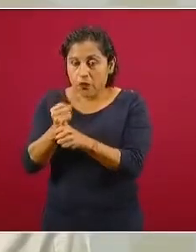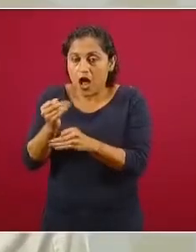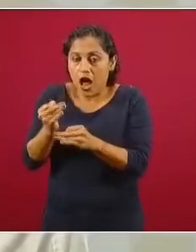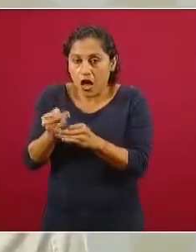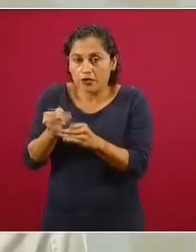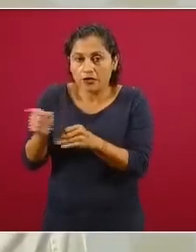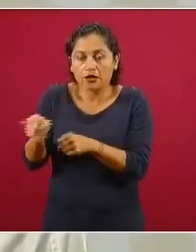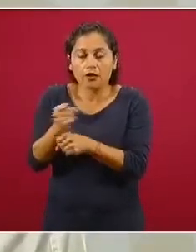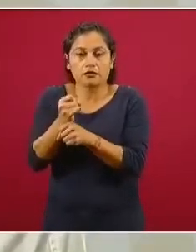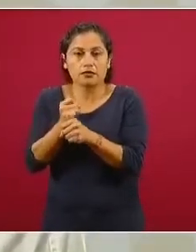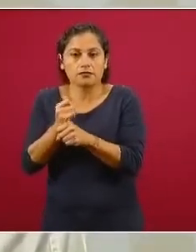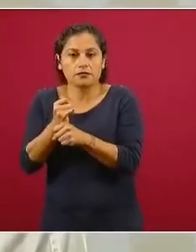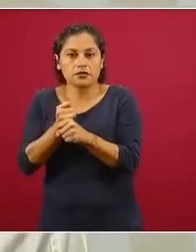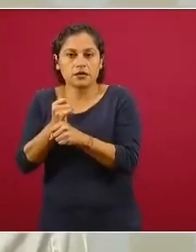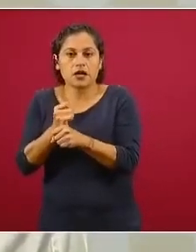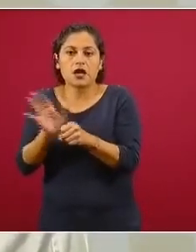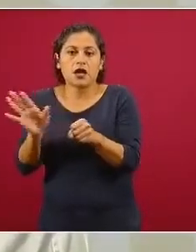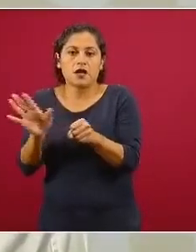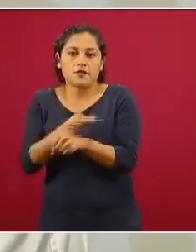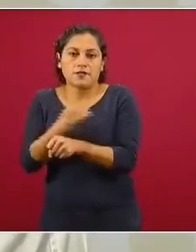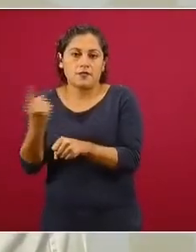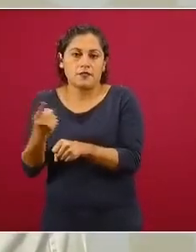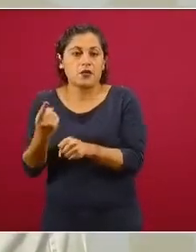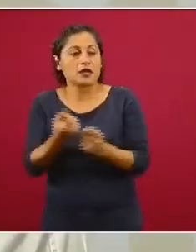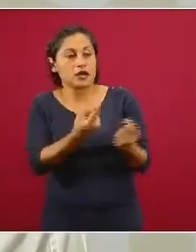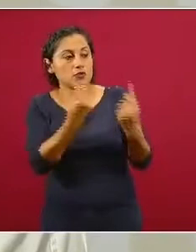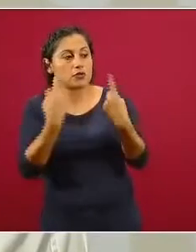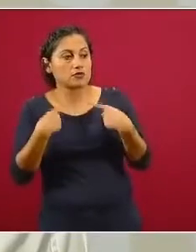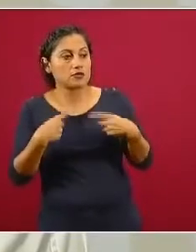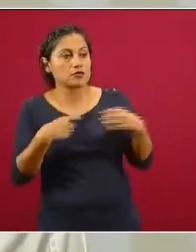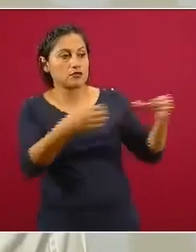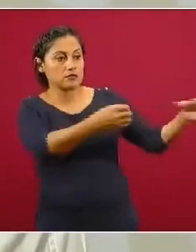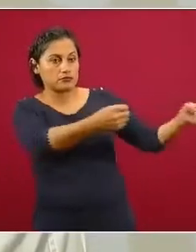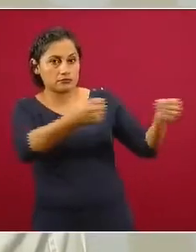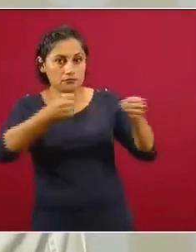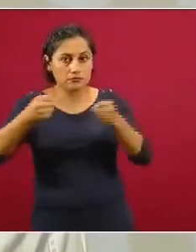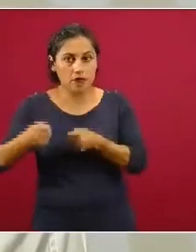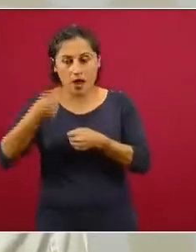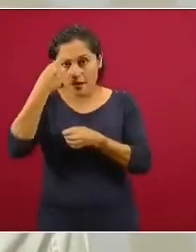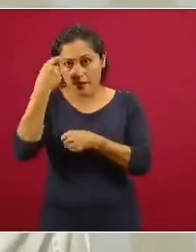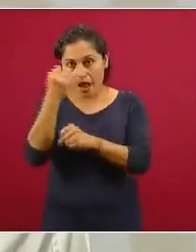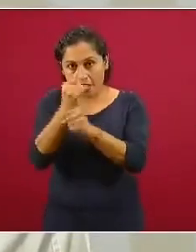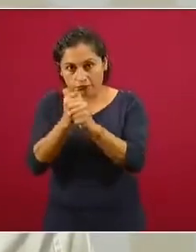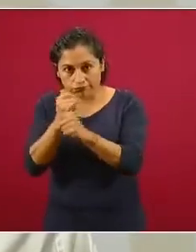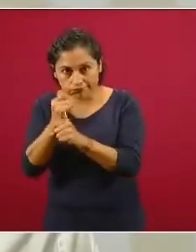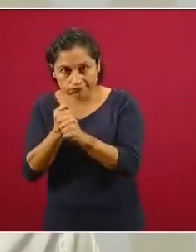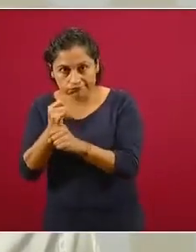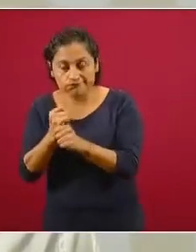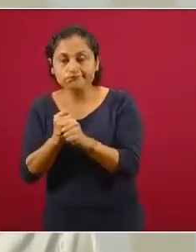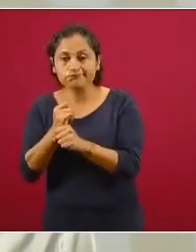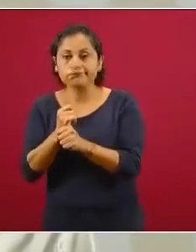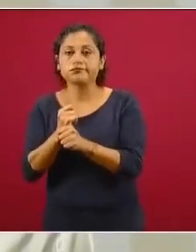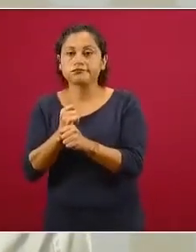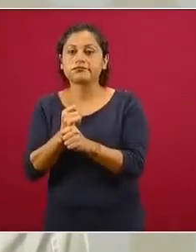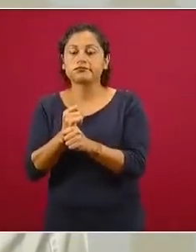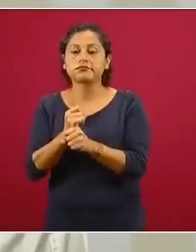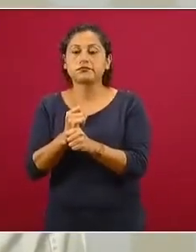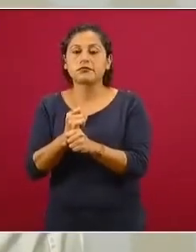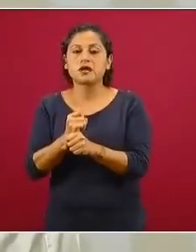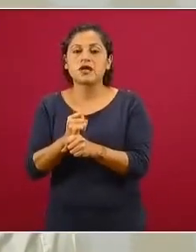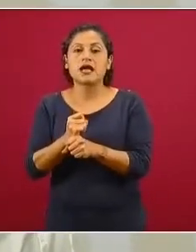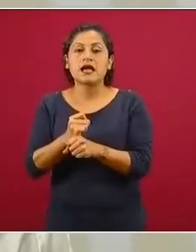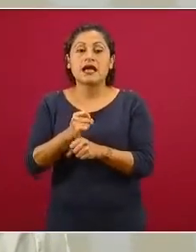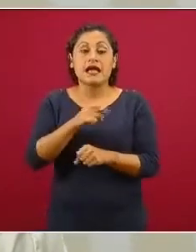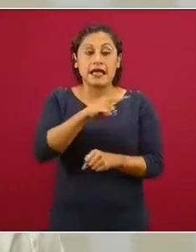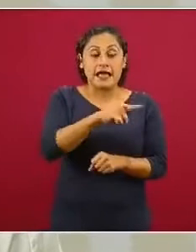después de haber sido infectados. Con ella se tomó un consentimiento informado, ella reportó que había tenido síntomas